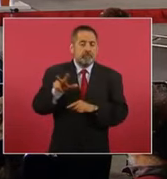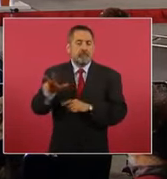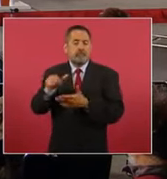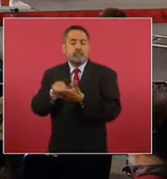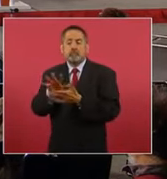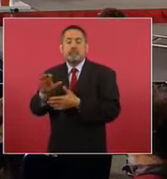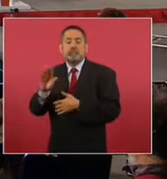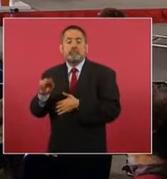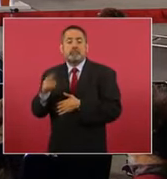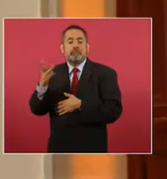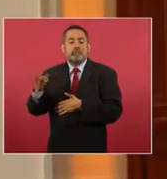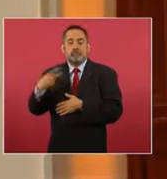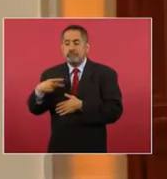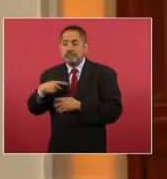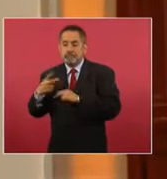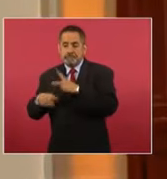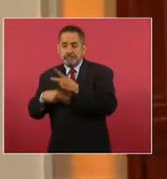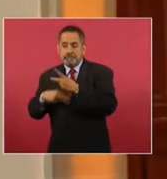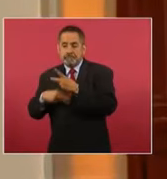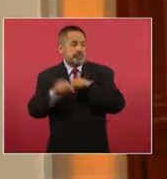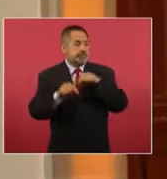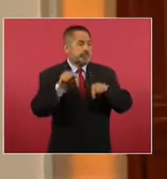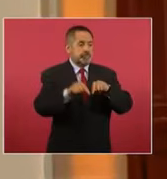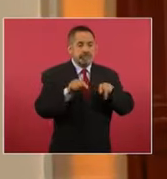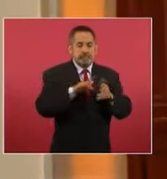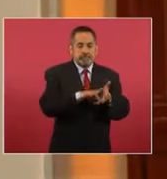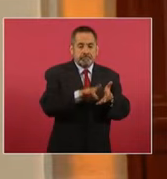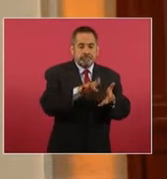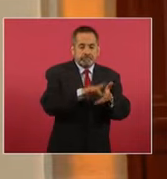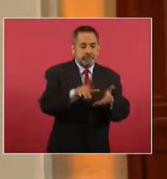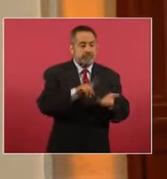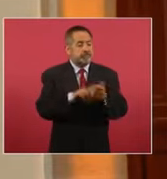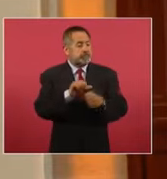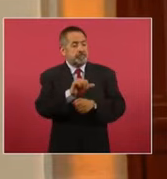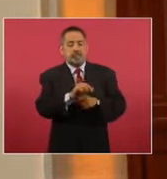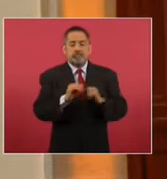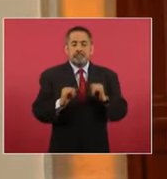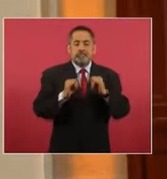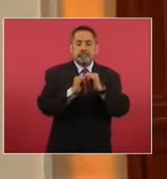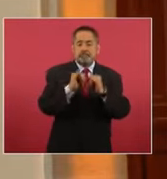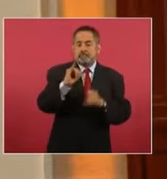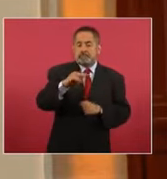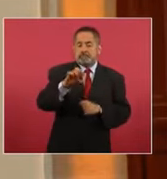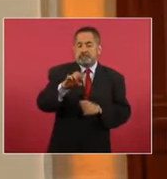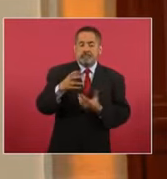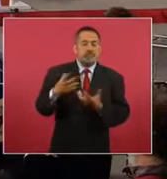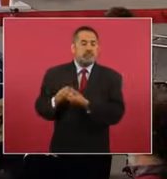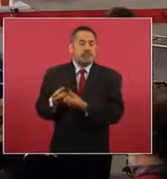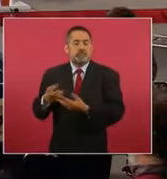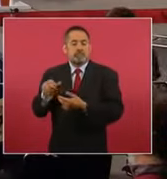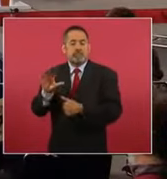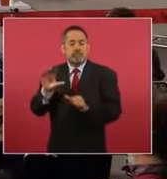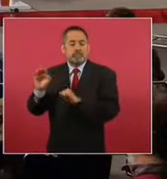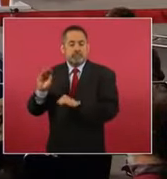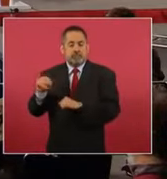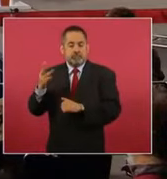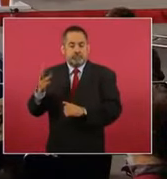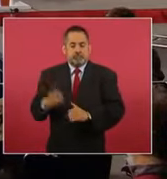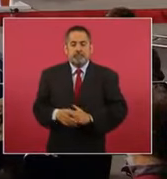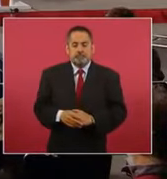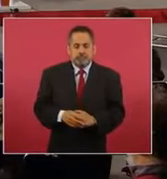593 elementos y el apoyo al Instituto Nacional Electoral 693. Vamos a ver